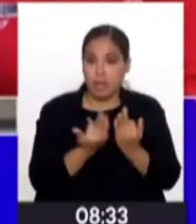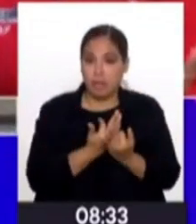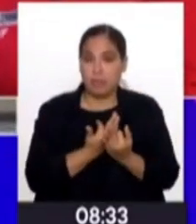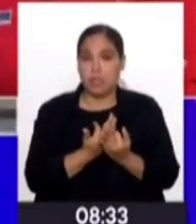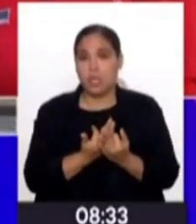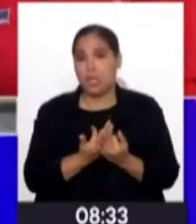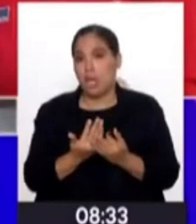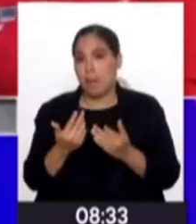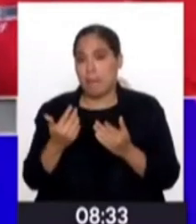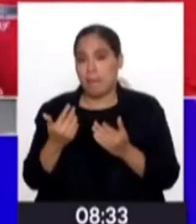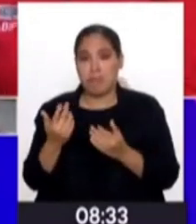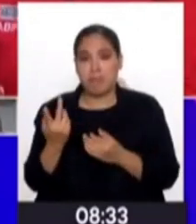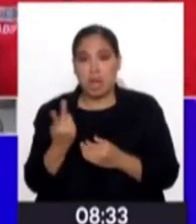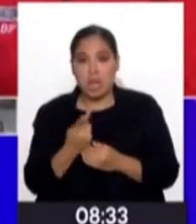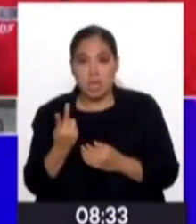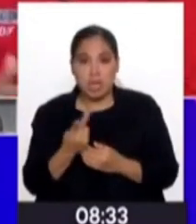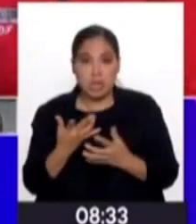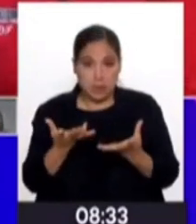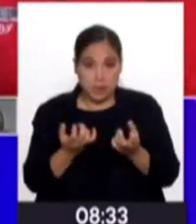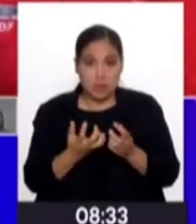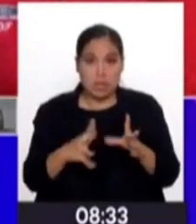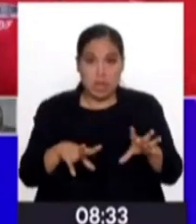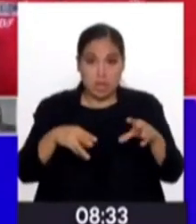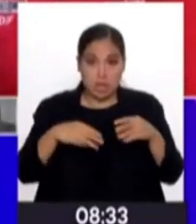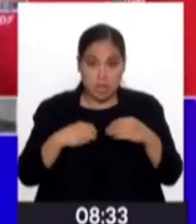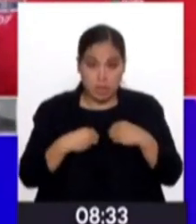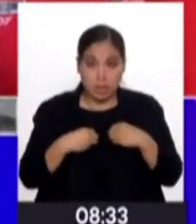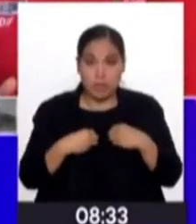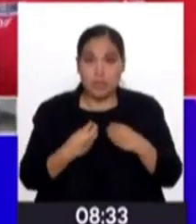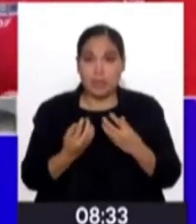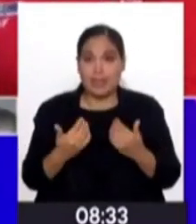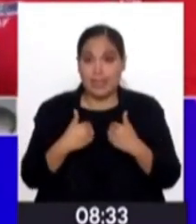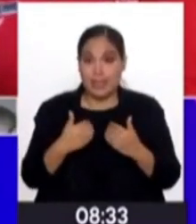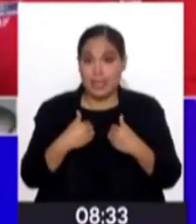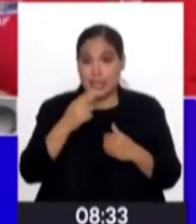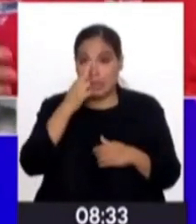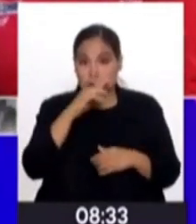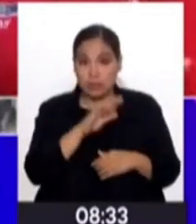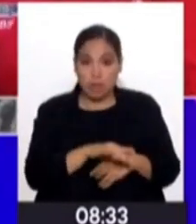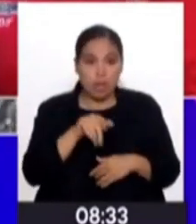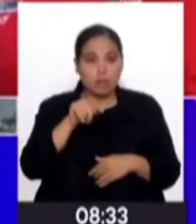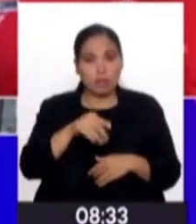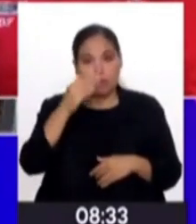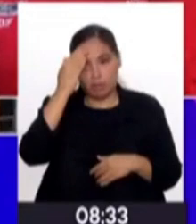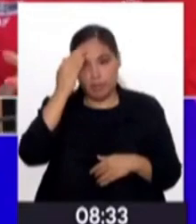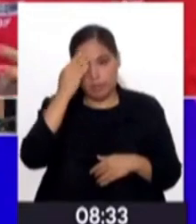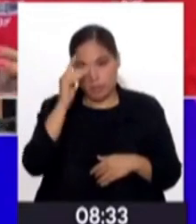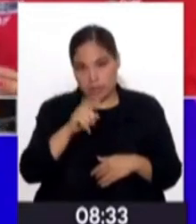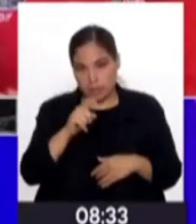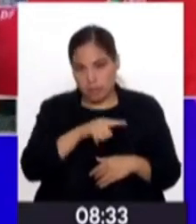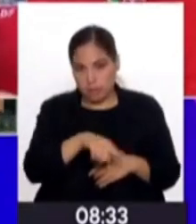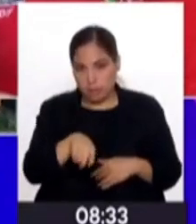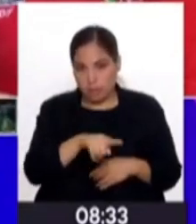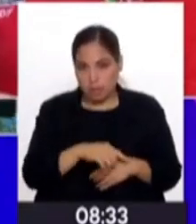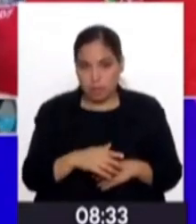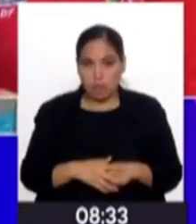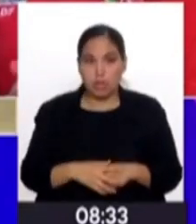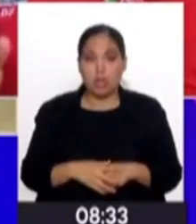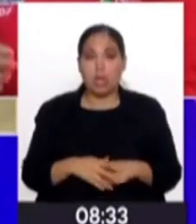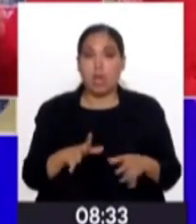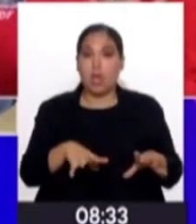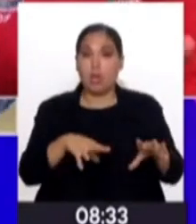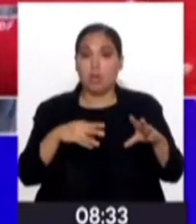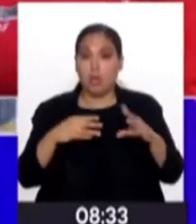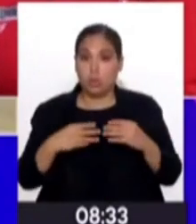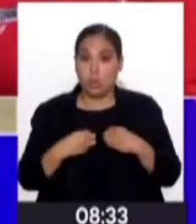las parejas que quieren tener un niño, que saben que ese niño necesita un hogar. Y mira, la adopción tiene una doble función.